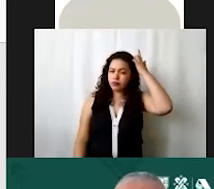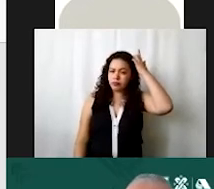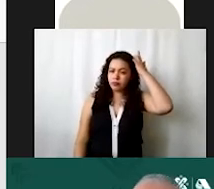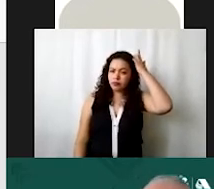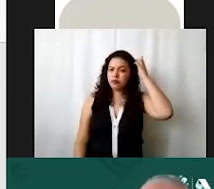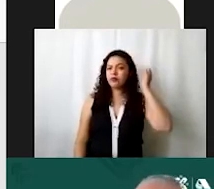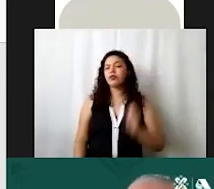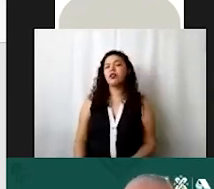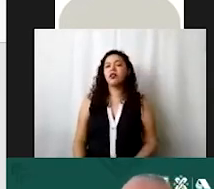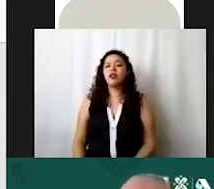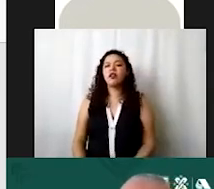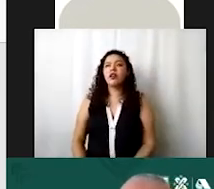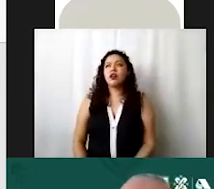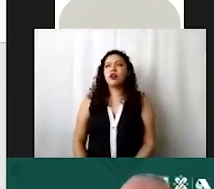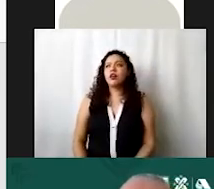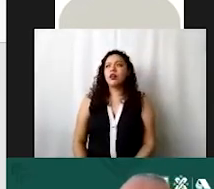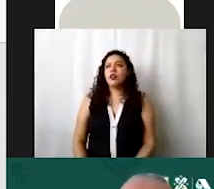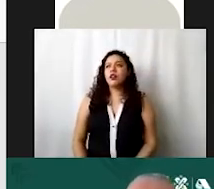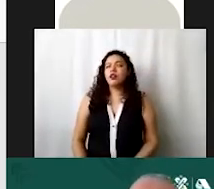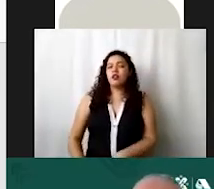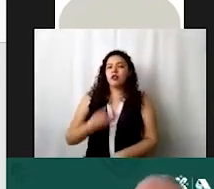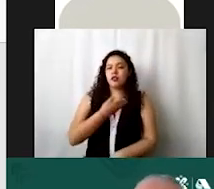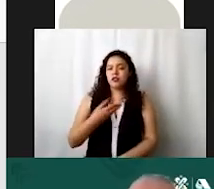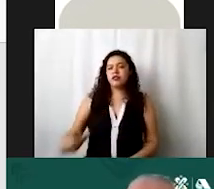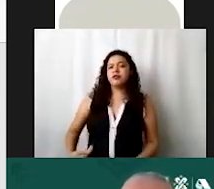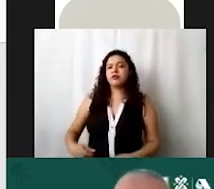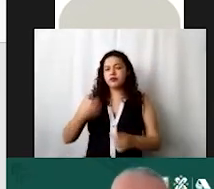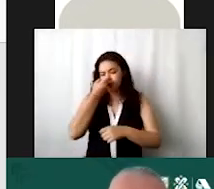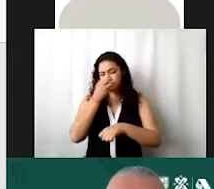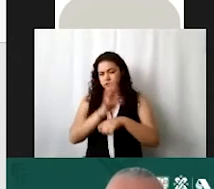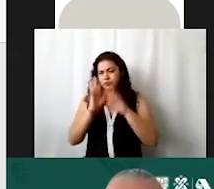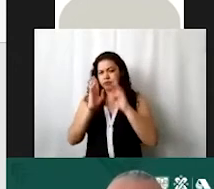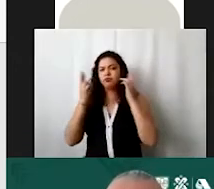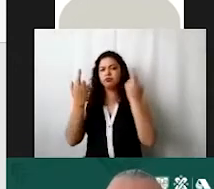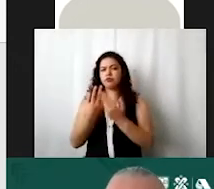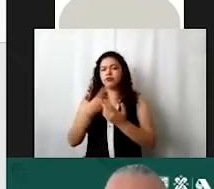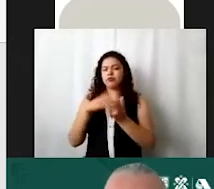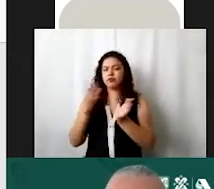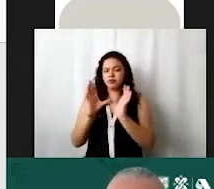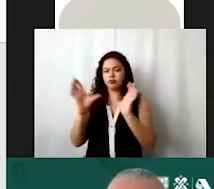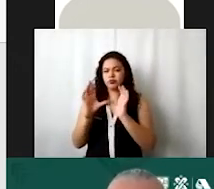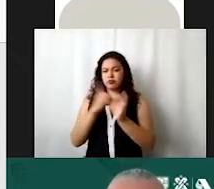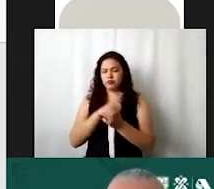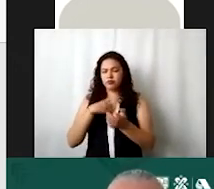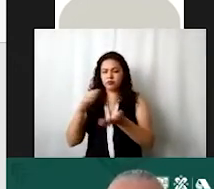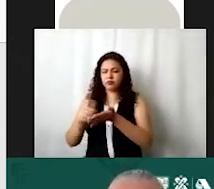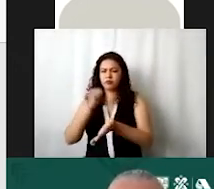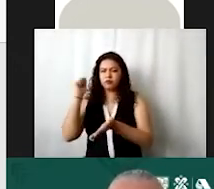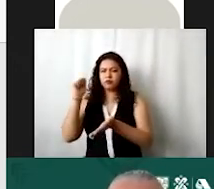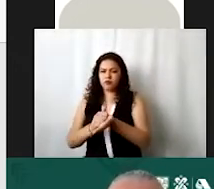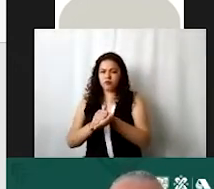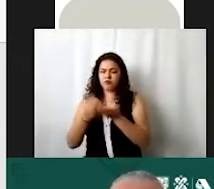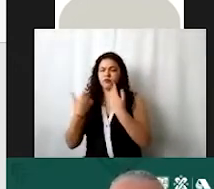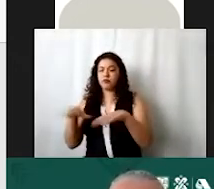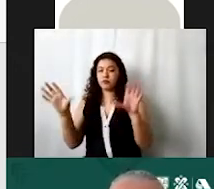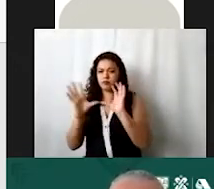en este sentido el presidente y el secretario de la sesión deberán levantar la constancia esto es en el acta el acta es la constancia